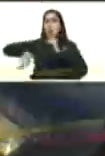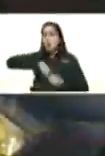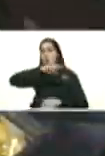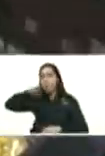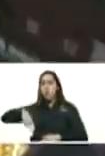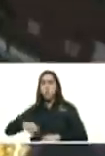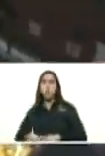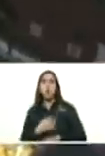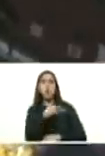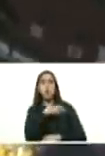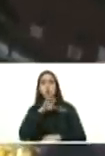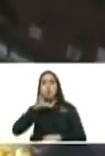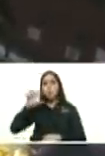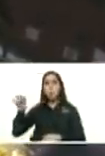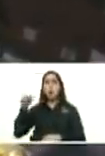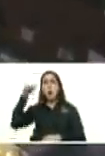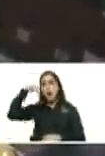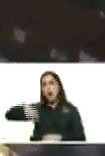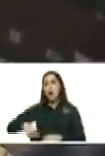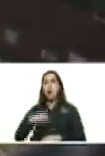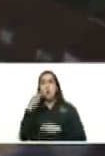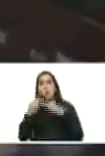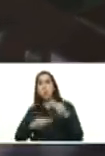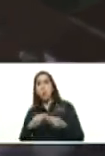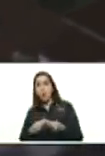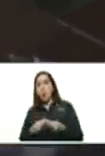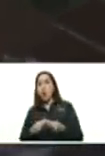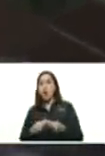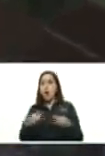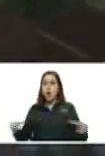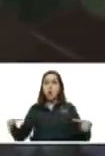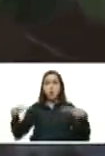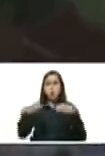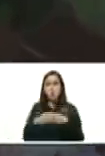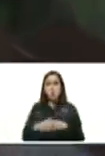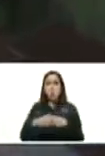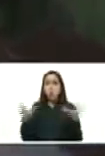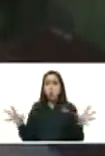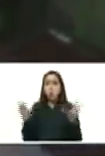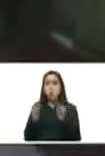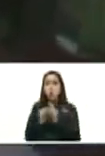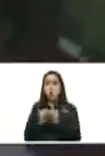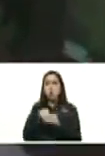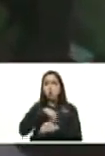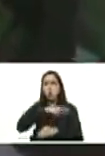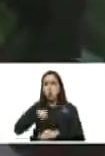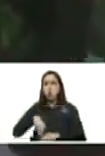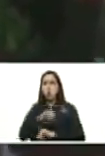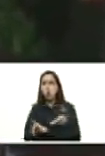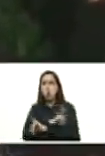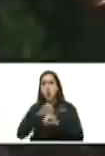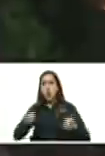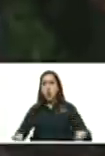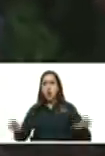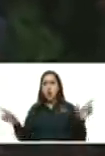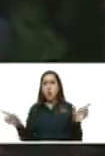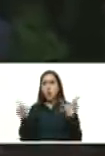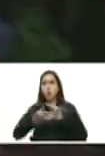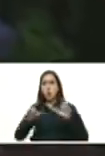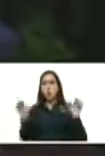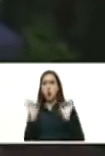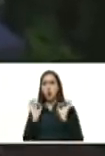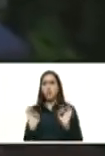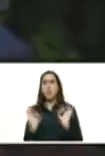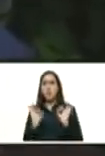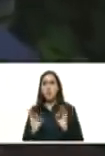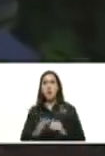soberanía en este contexto se ha desarrollado esta reunión con este resumen nosotros despedimos esta transmisión especial